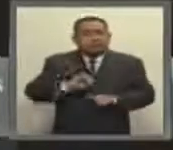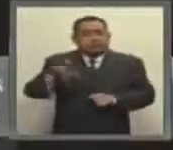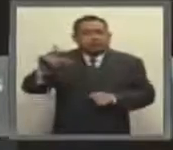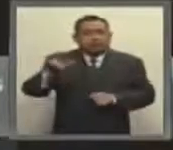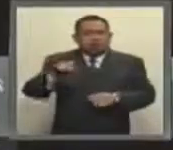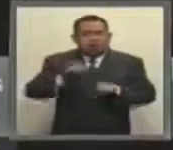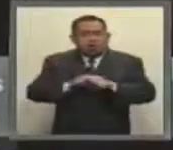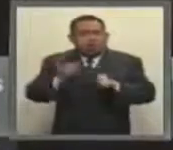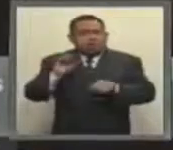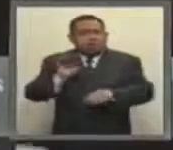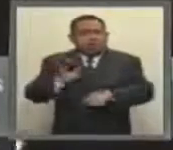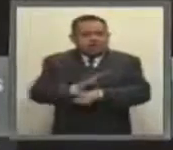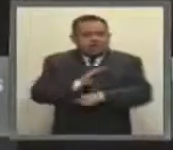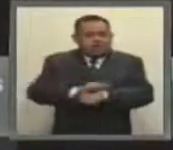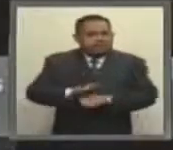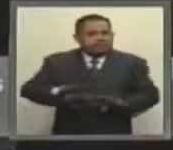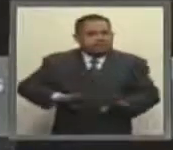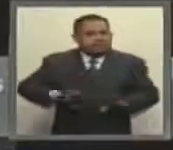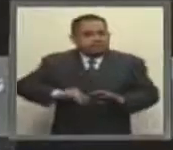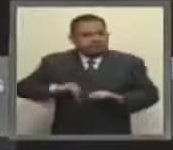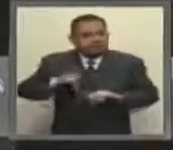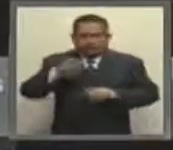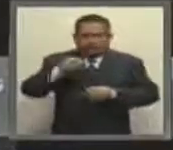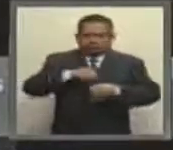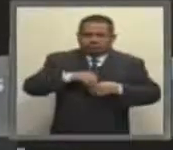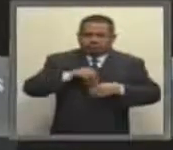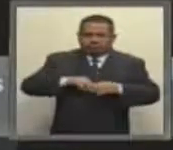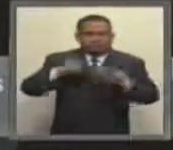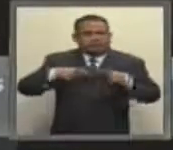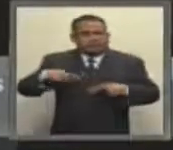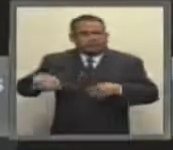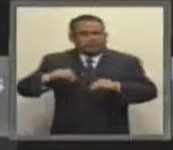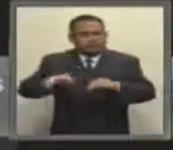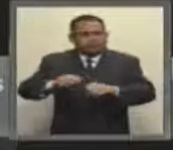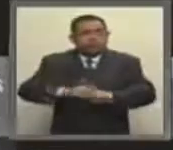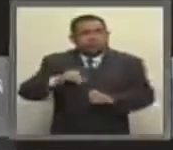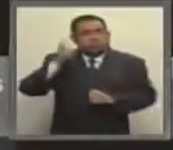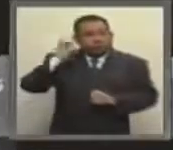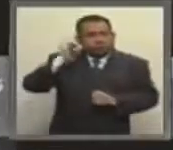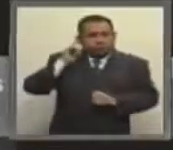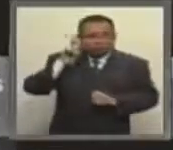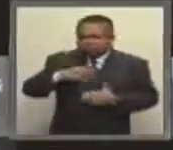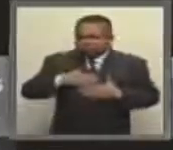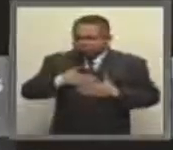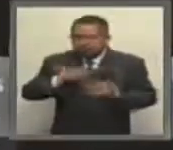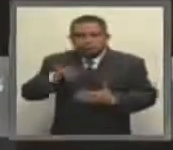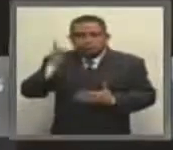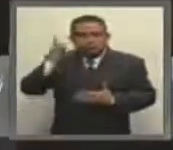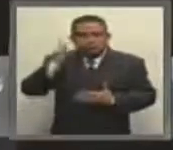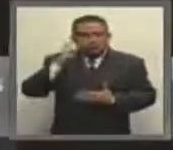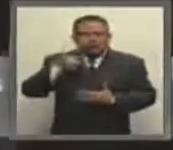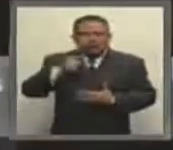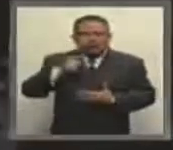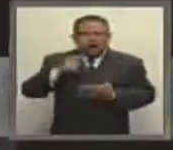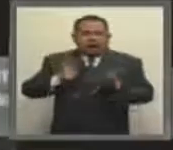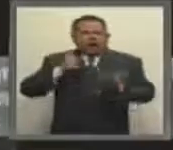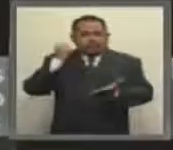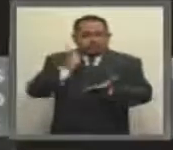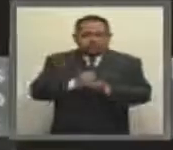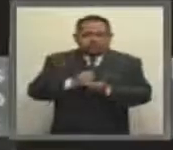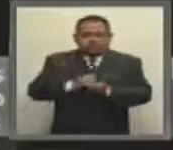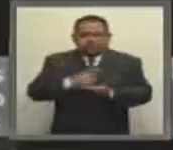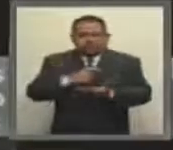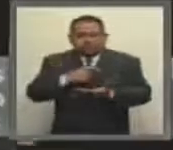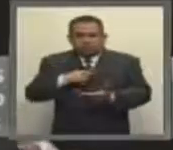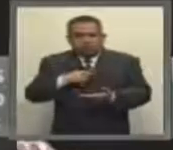en beneficio del ahorro de los trabajadores. Espero, sinceramente, que sea aprobada esta